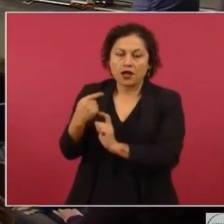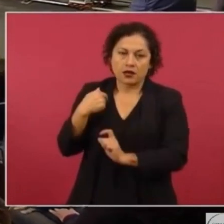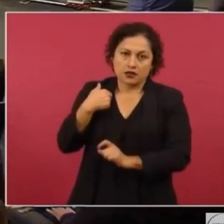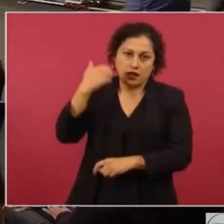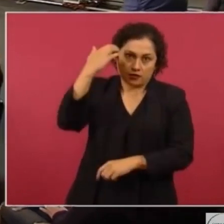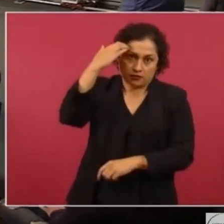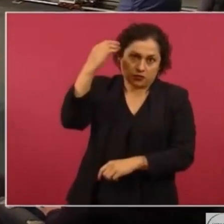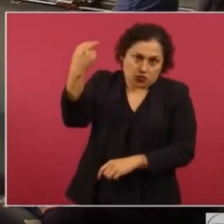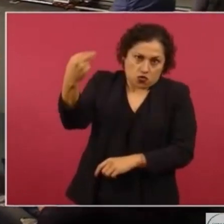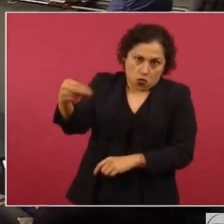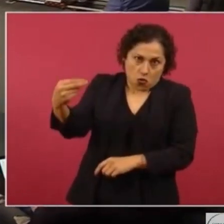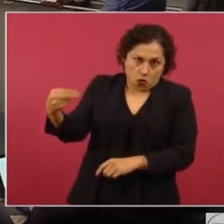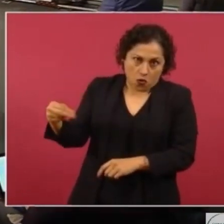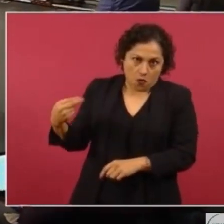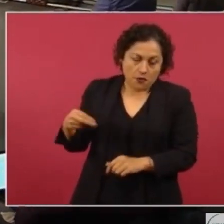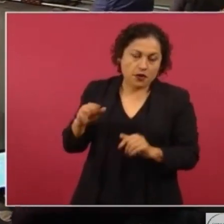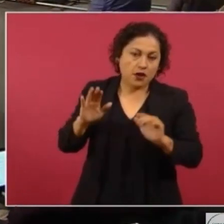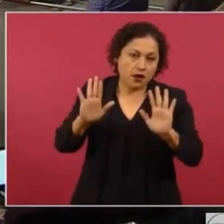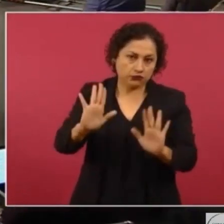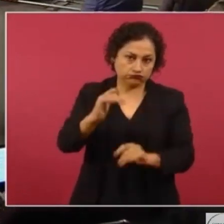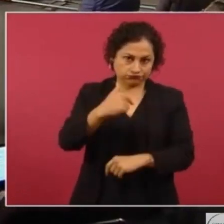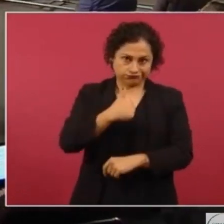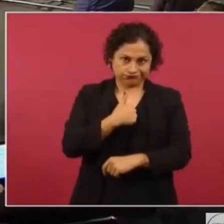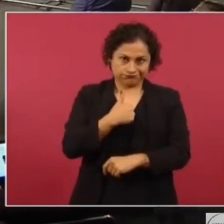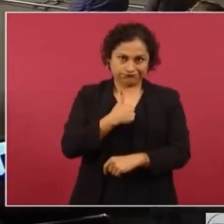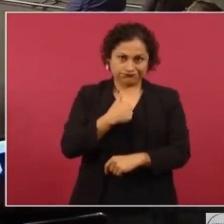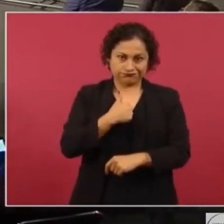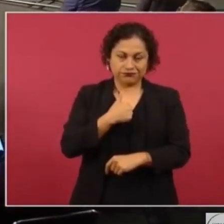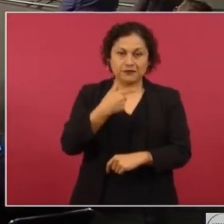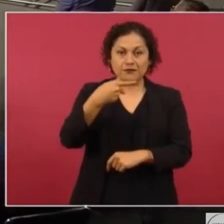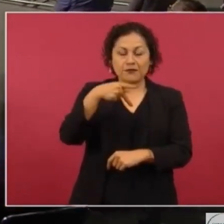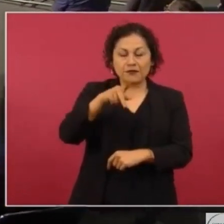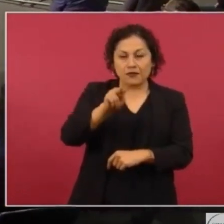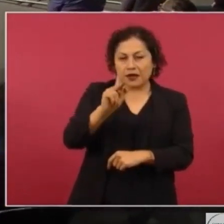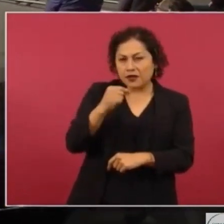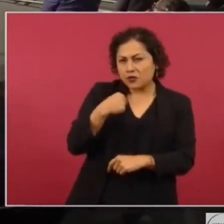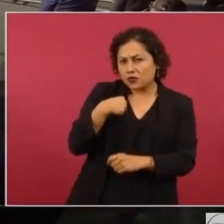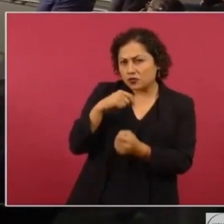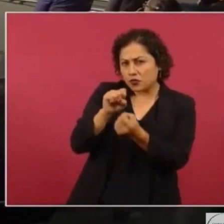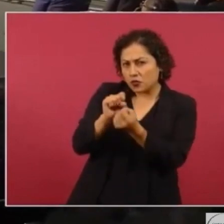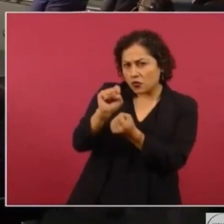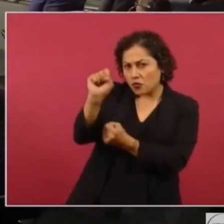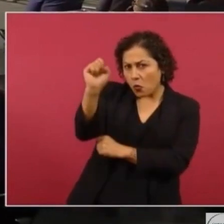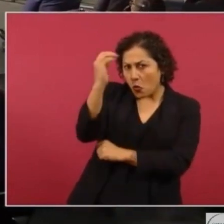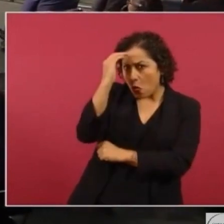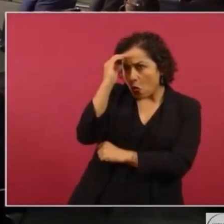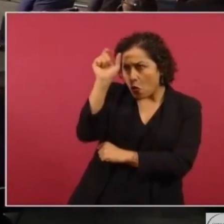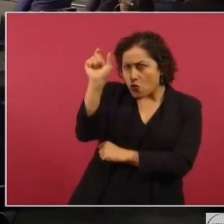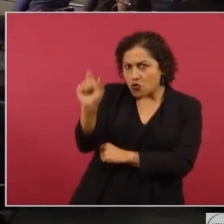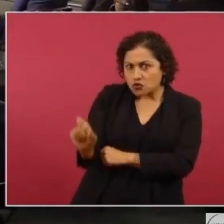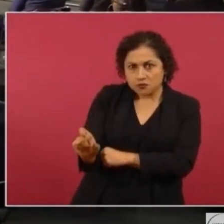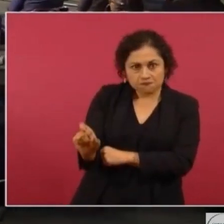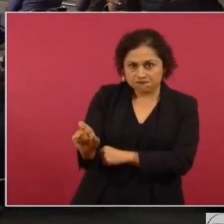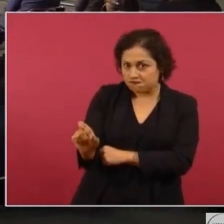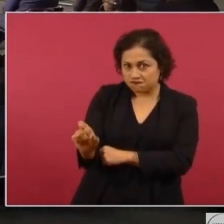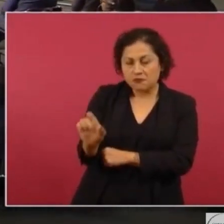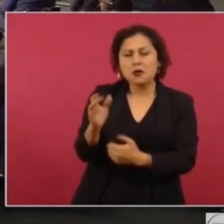Y este, pero conocerlos a ver, ponlos